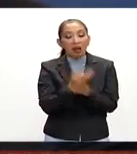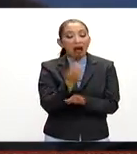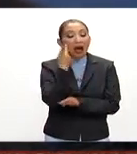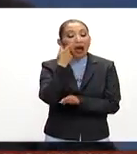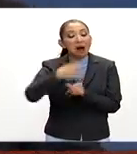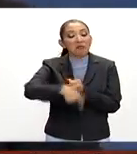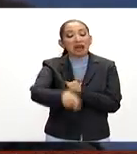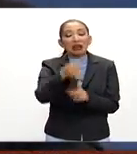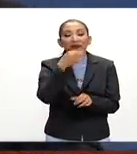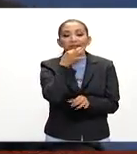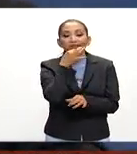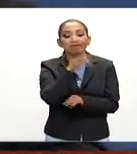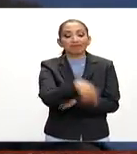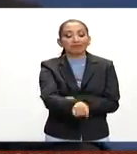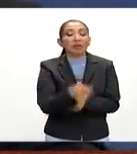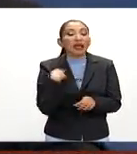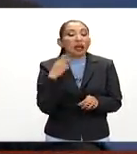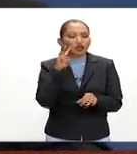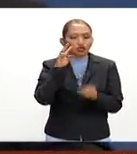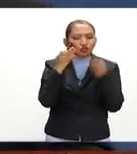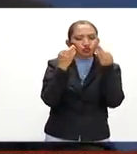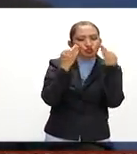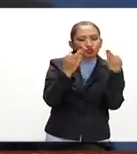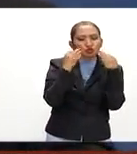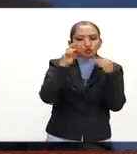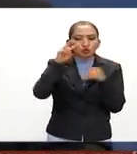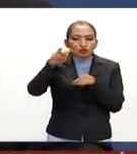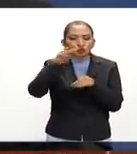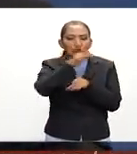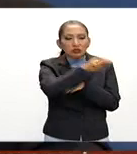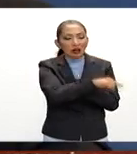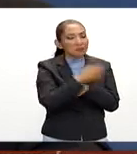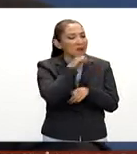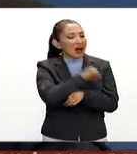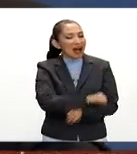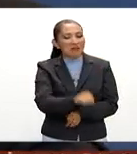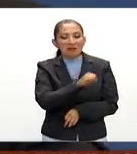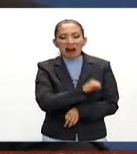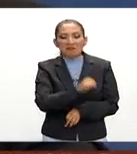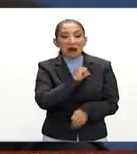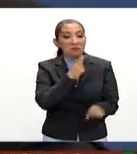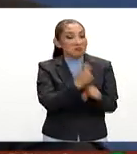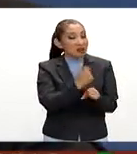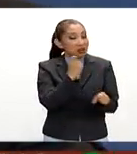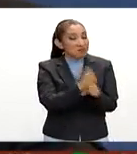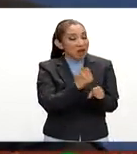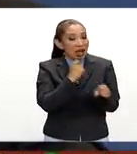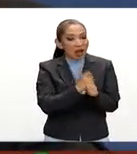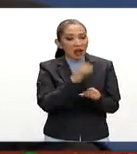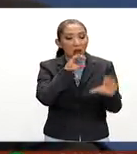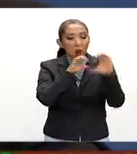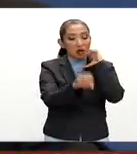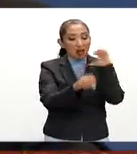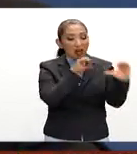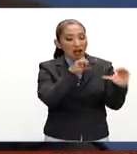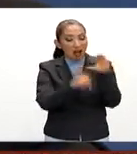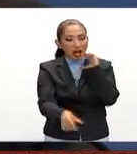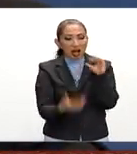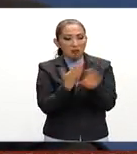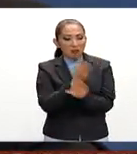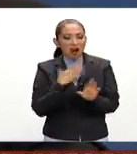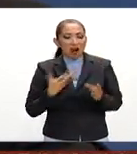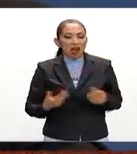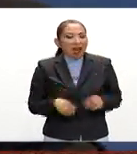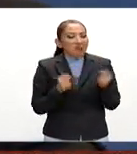veremos en ese momento. Lo que he visto, lo que he visto es tan malo. En primer lugar, los medios de comunicación son tan